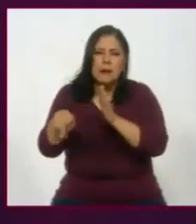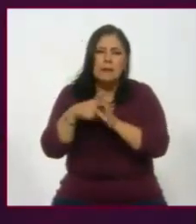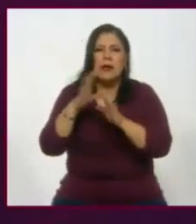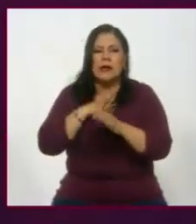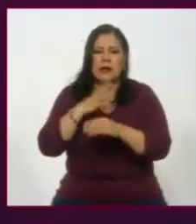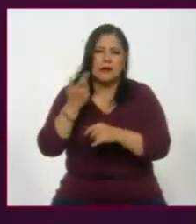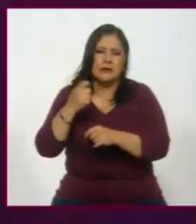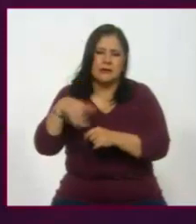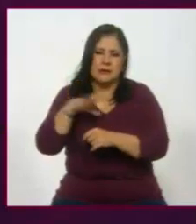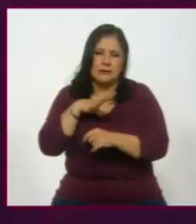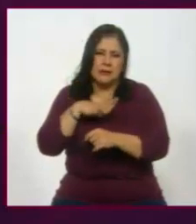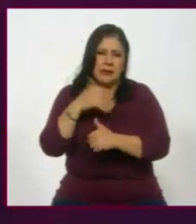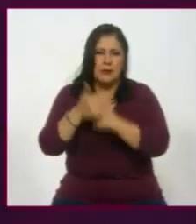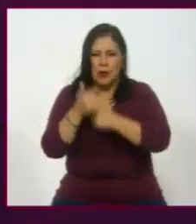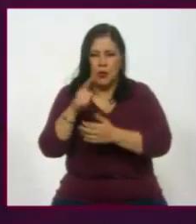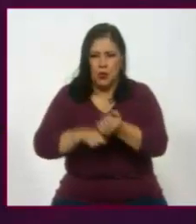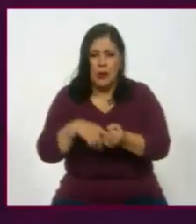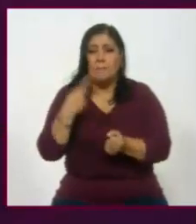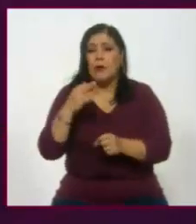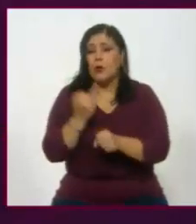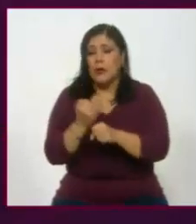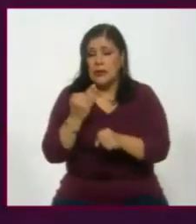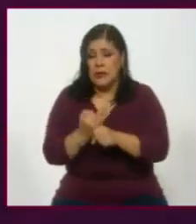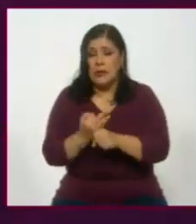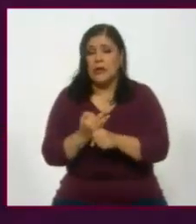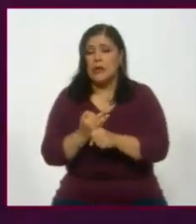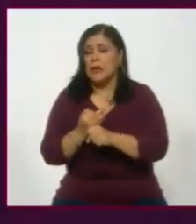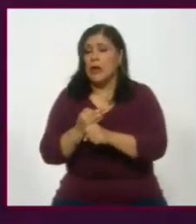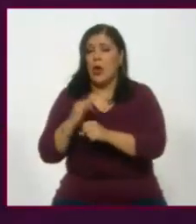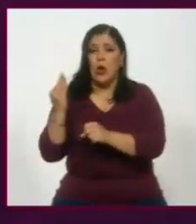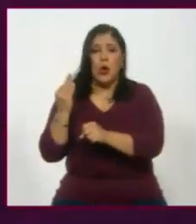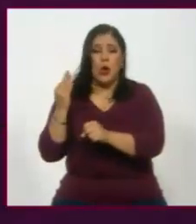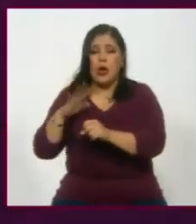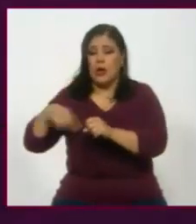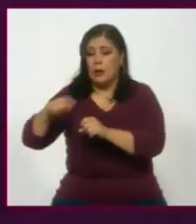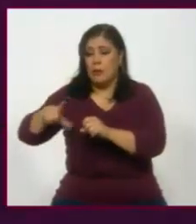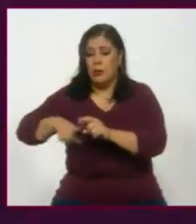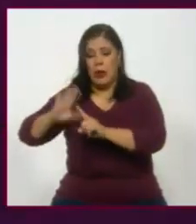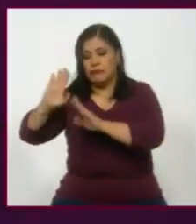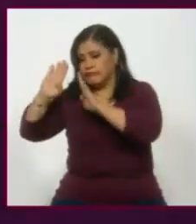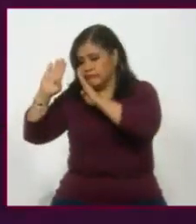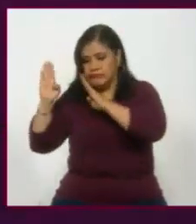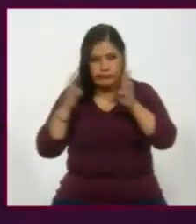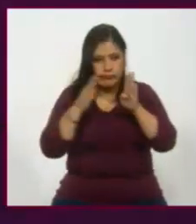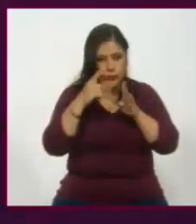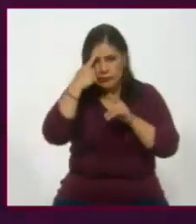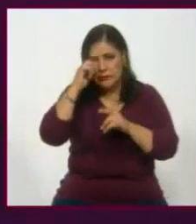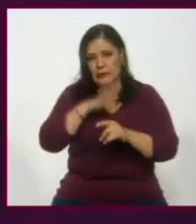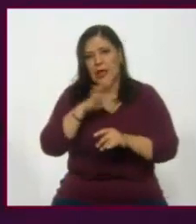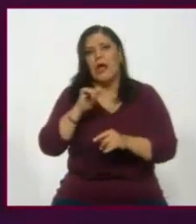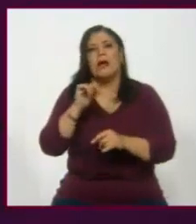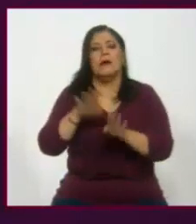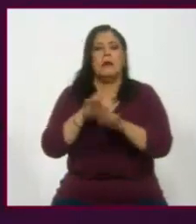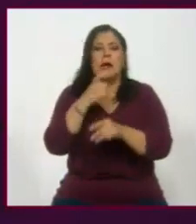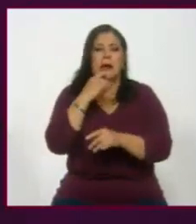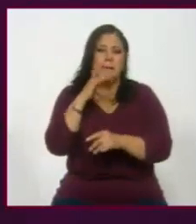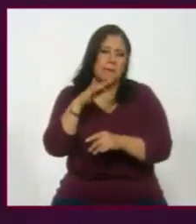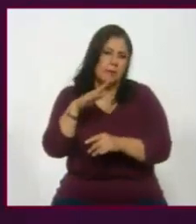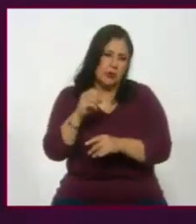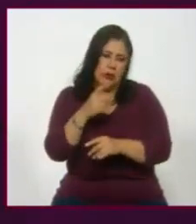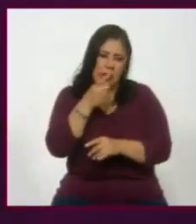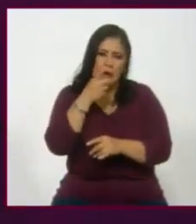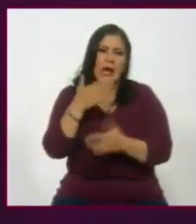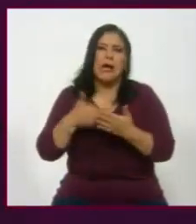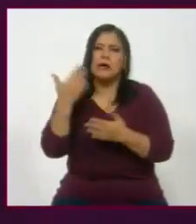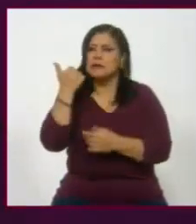en la agenda pública. Como dices hoy, creo que ahora él es la agenda, él gobierna es la agenda. Y antes tenías, hace